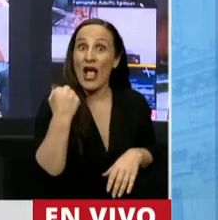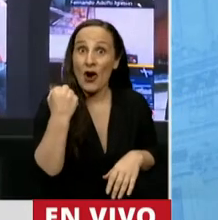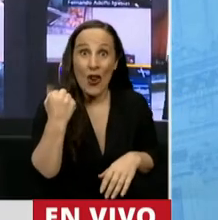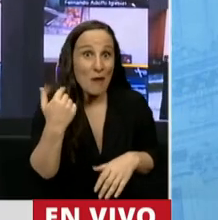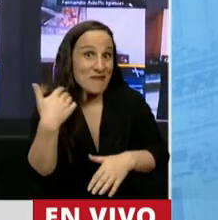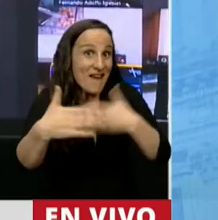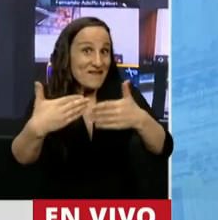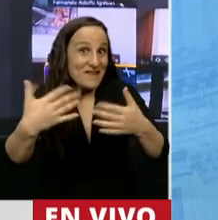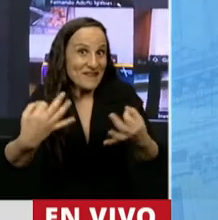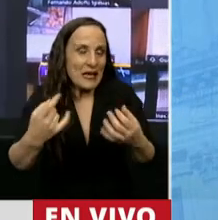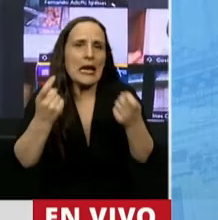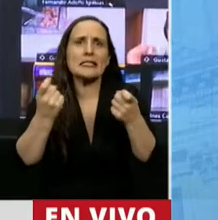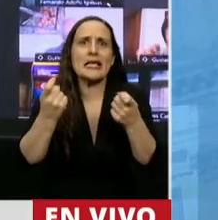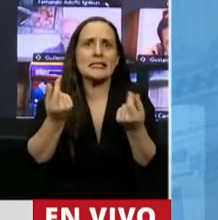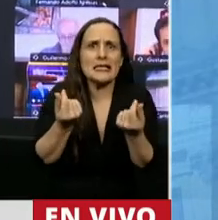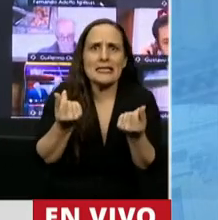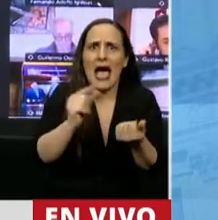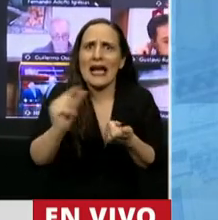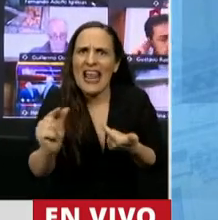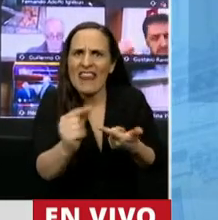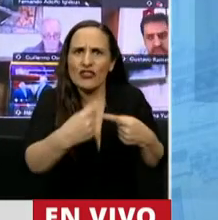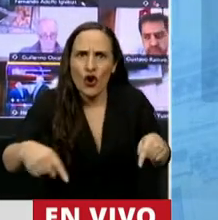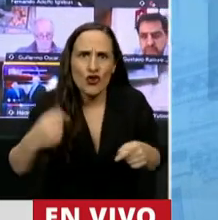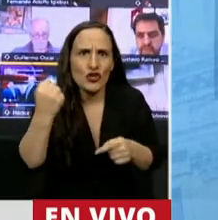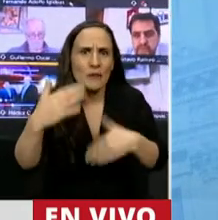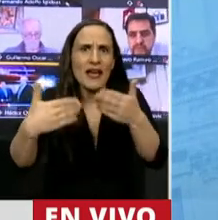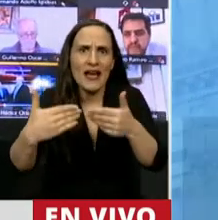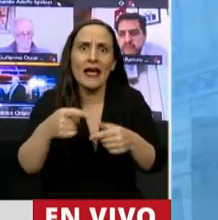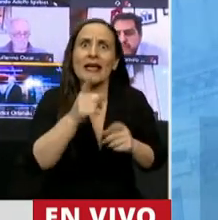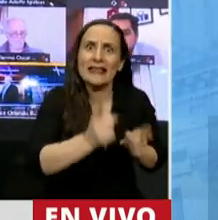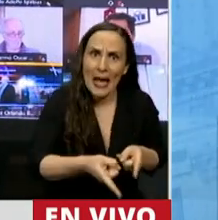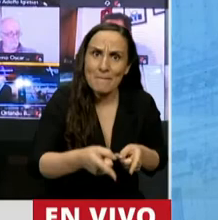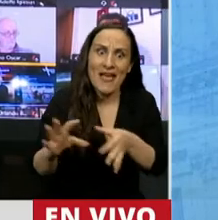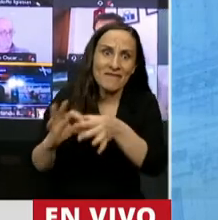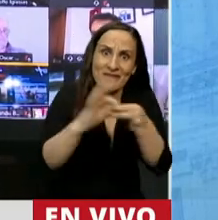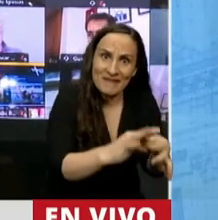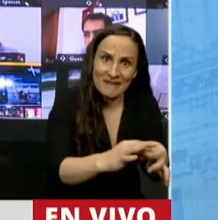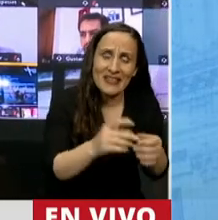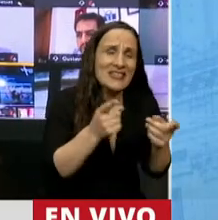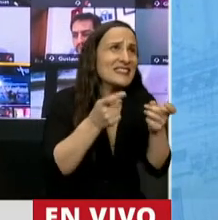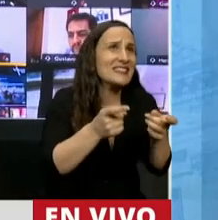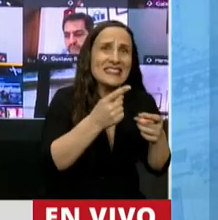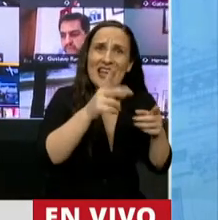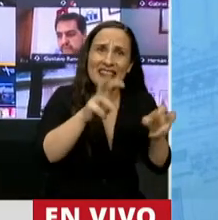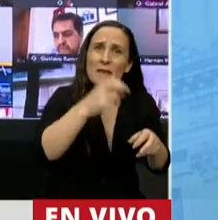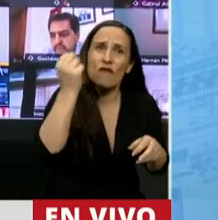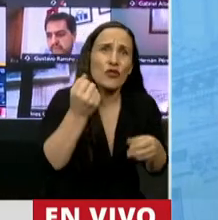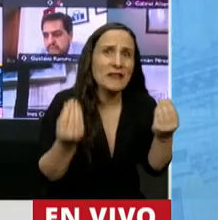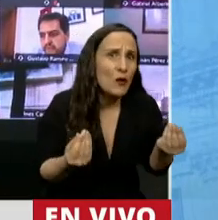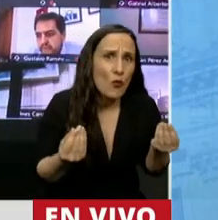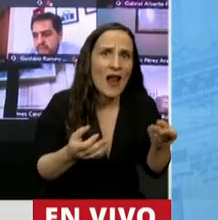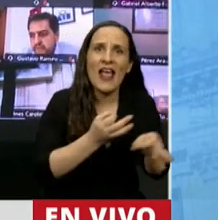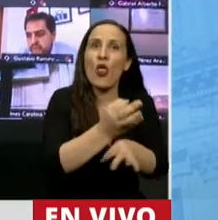necesita financiación y crédito y la necesidad fundamental de que la educación